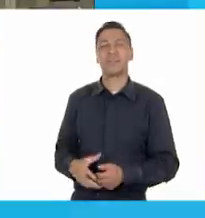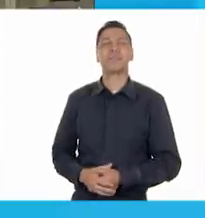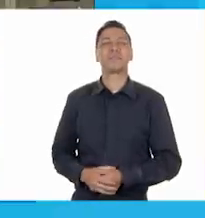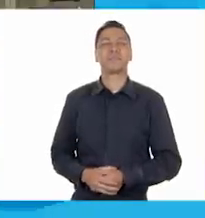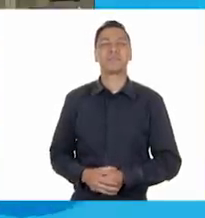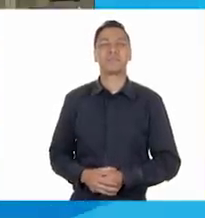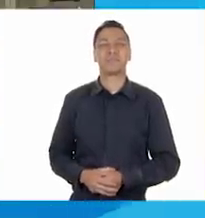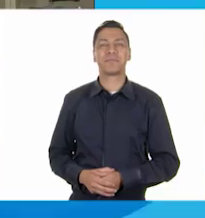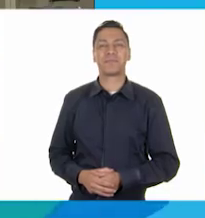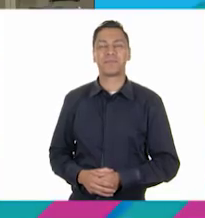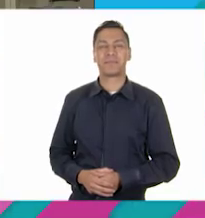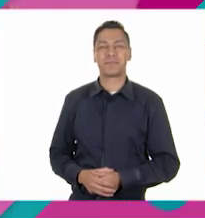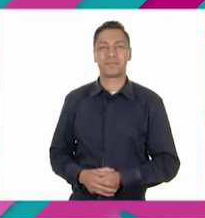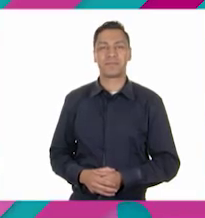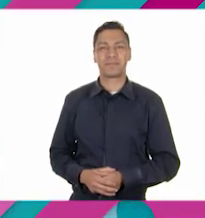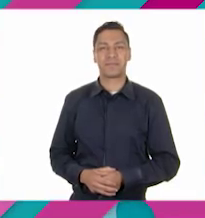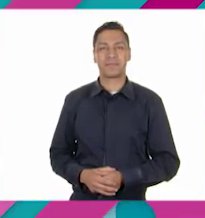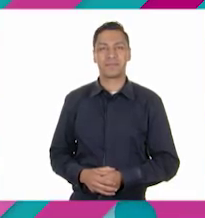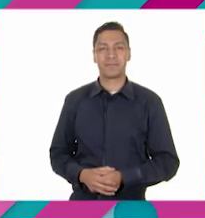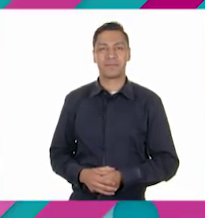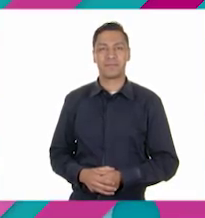¿no? ¡Claro que sí! ¡Con mucho gusto!